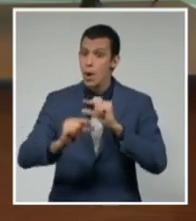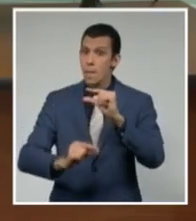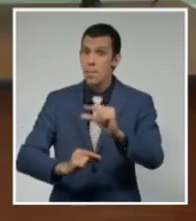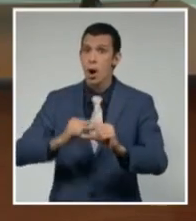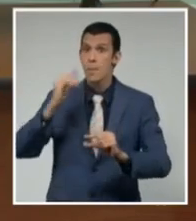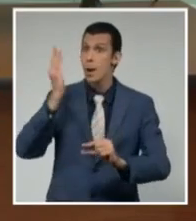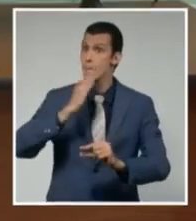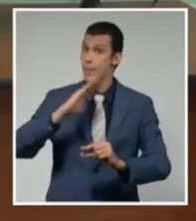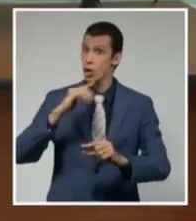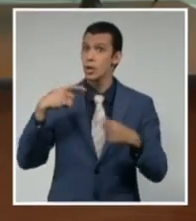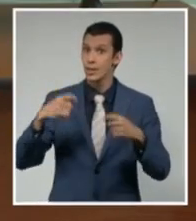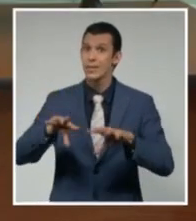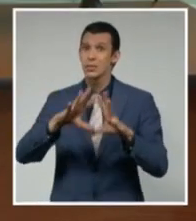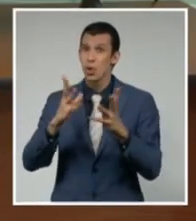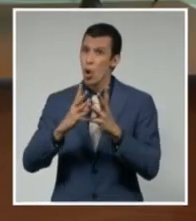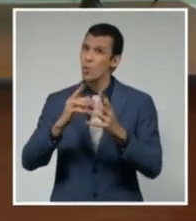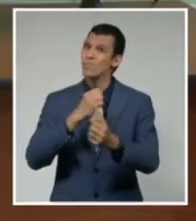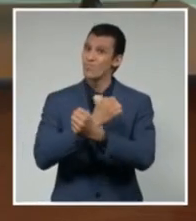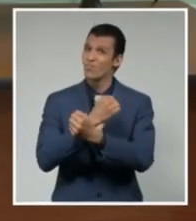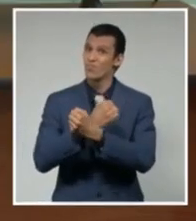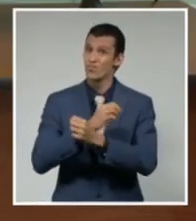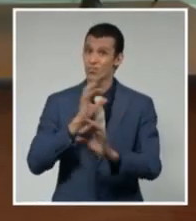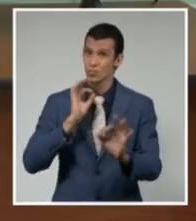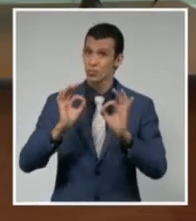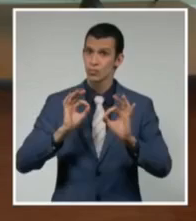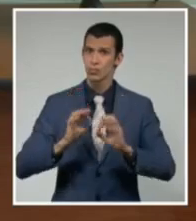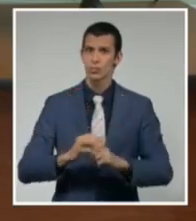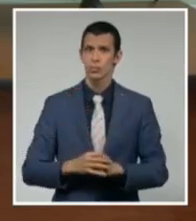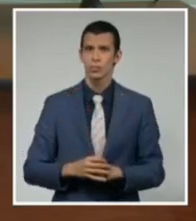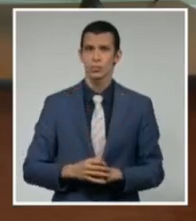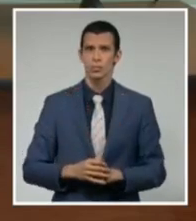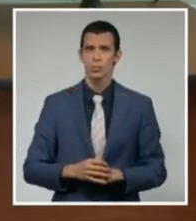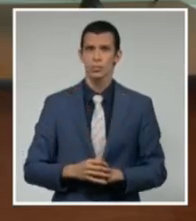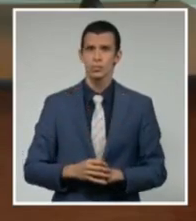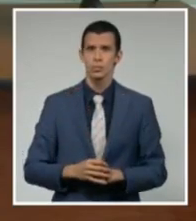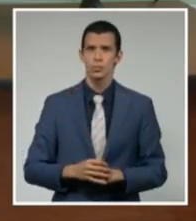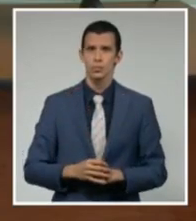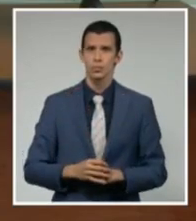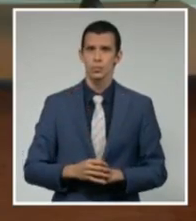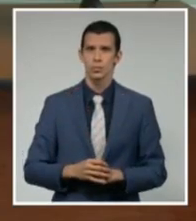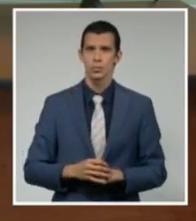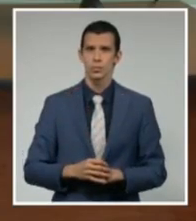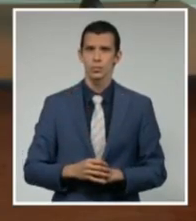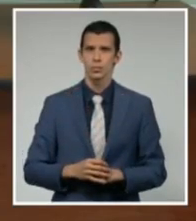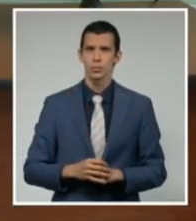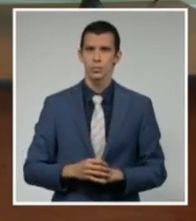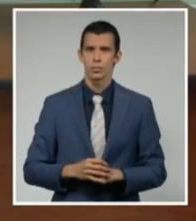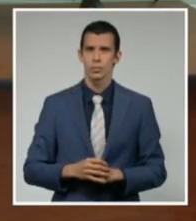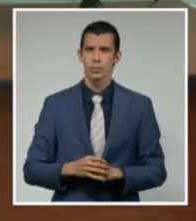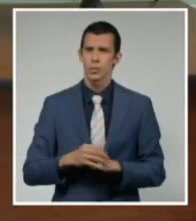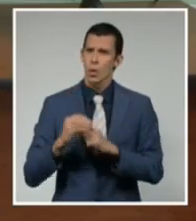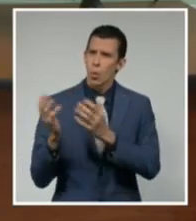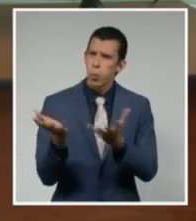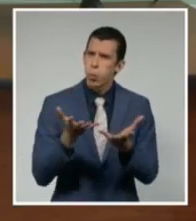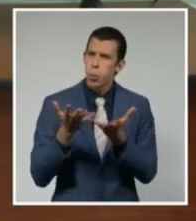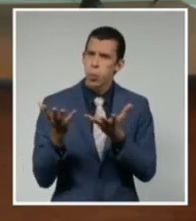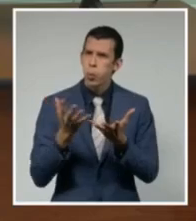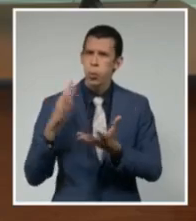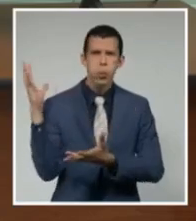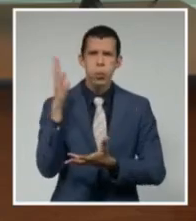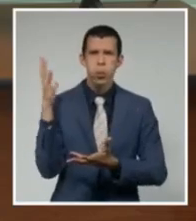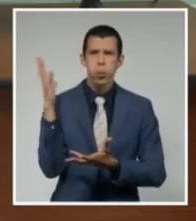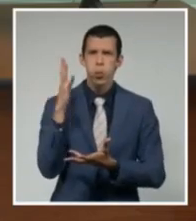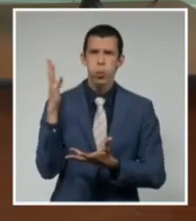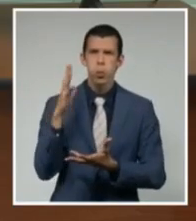peligroso. Vientos de fuerza de tormenta tropical entre 60 y 75 kilómetros por hora con rachas